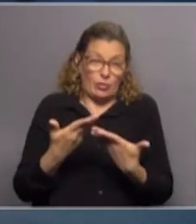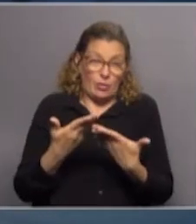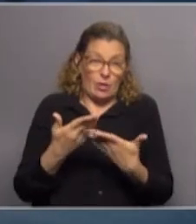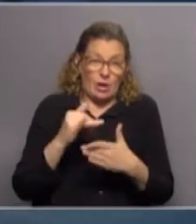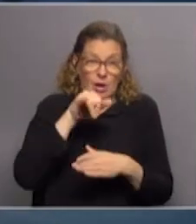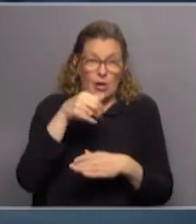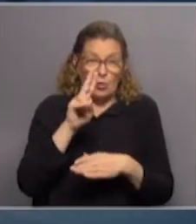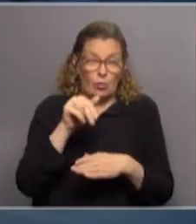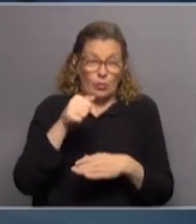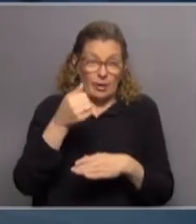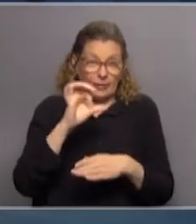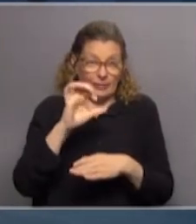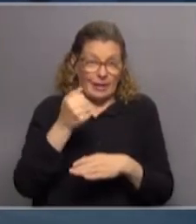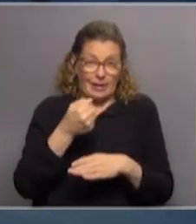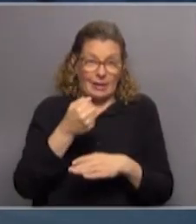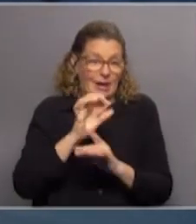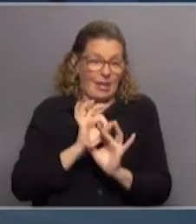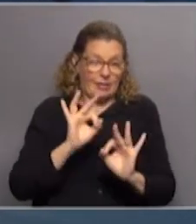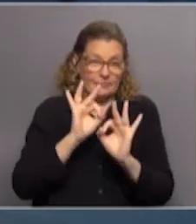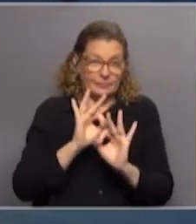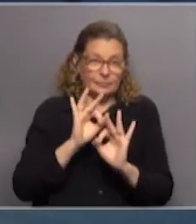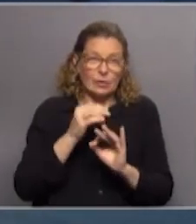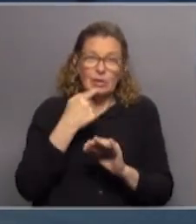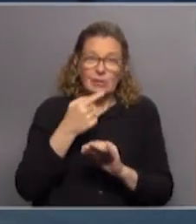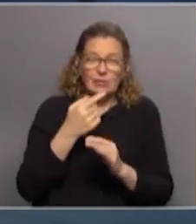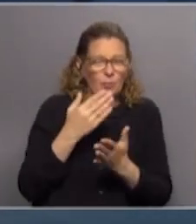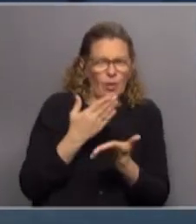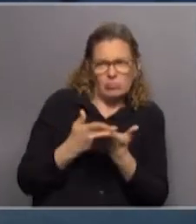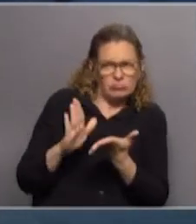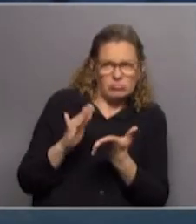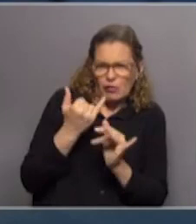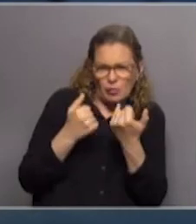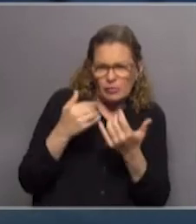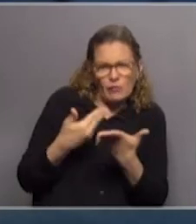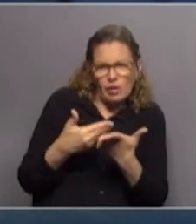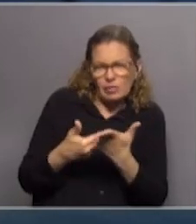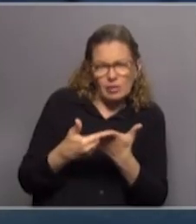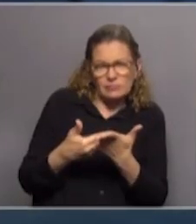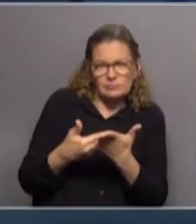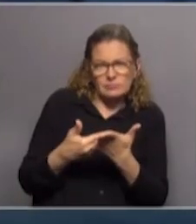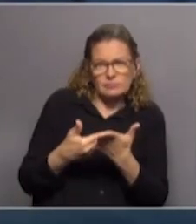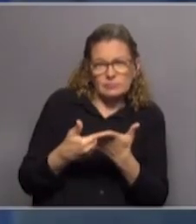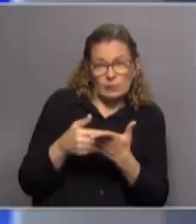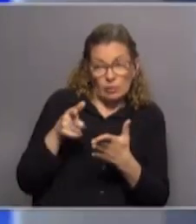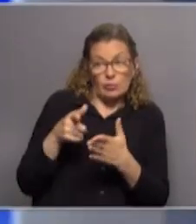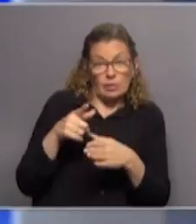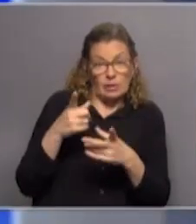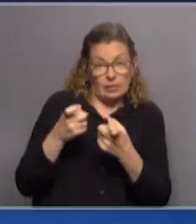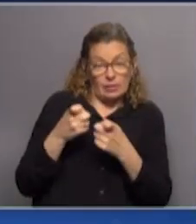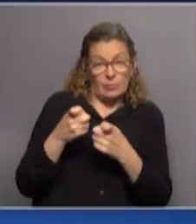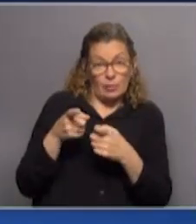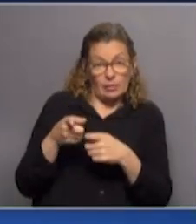Junasa. Esa es la principal observación cuando se habla de la Junasa ignorada, que no recibió la información declarada confidencial. Como corresponde. Claro.